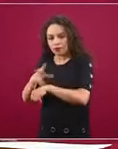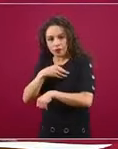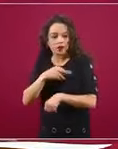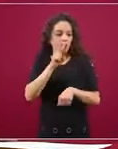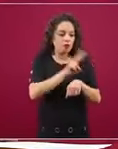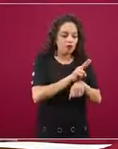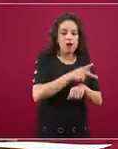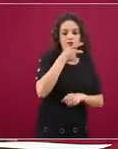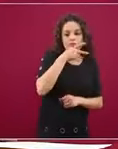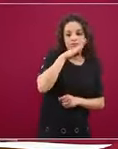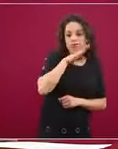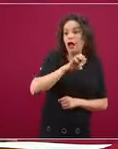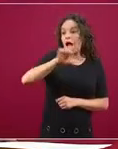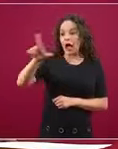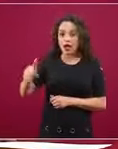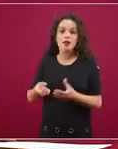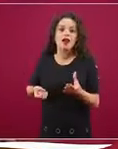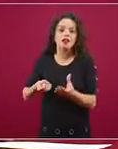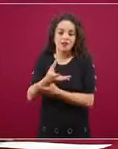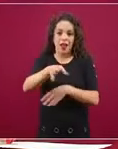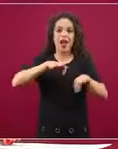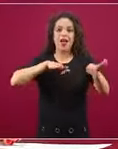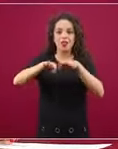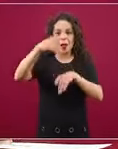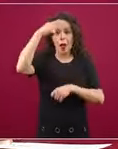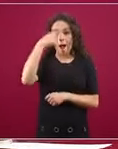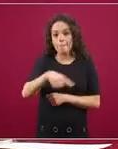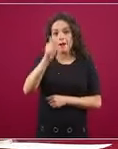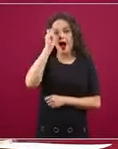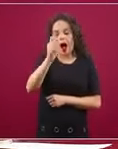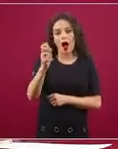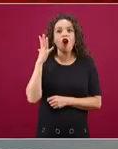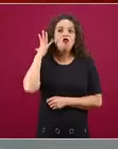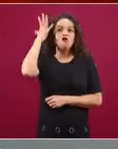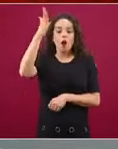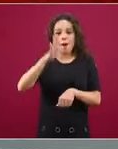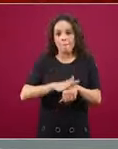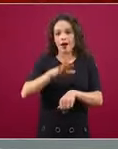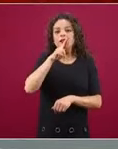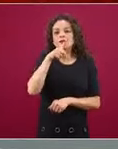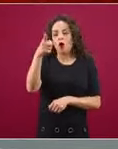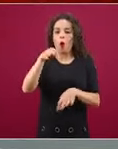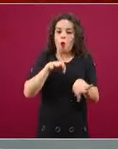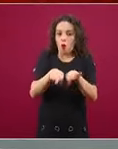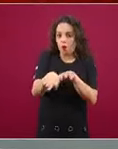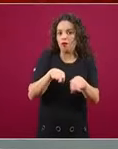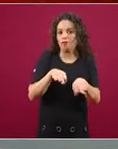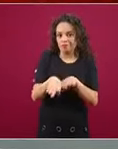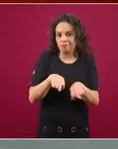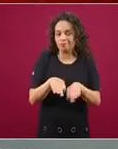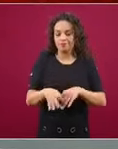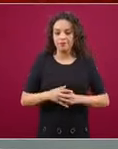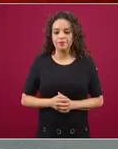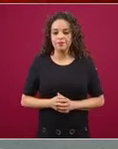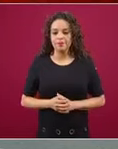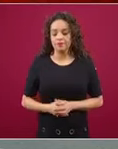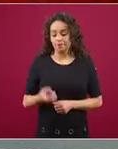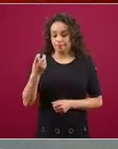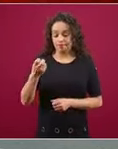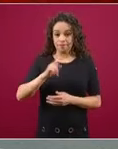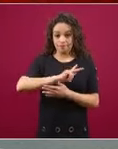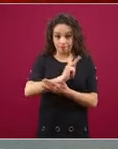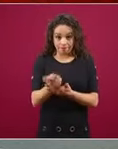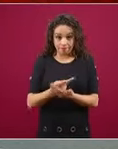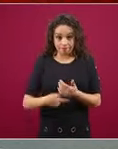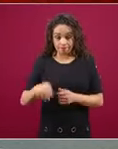De la misma manera, es muy importante decir que en el programa de producción para el bienestar, por primera vez